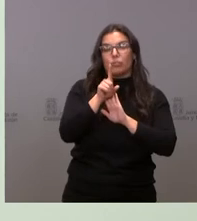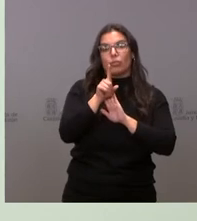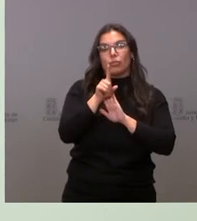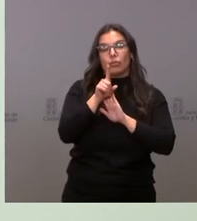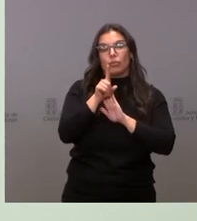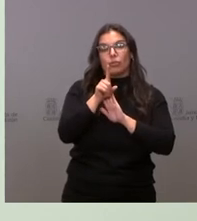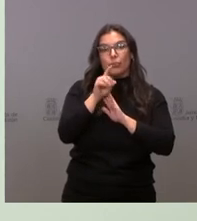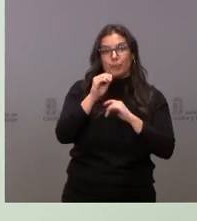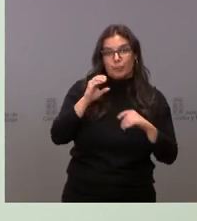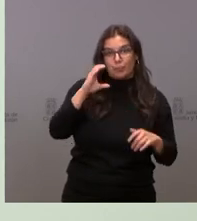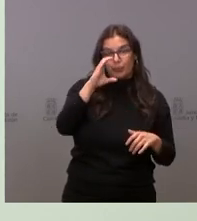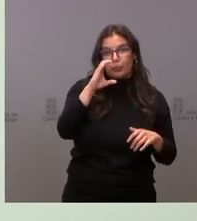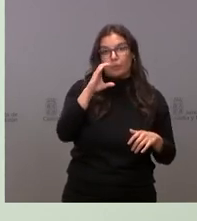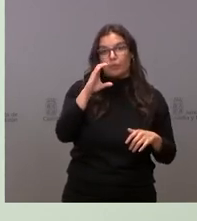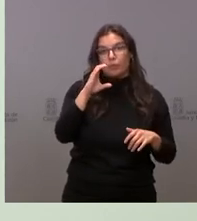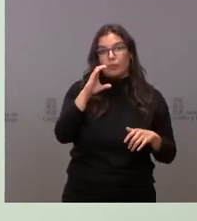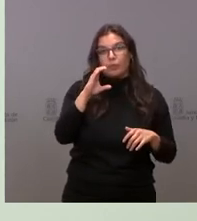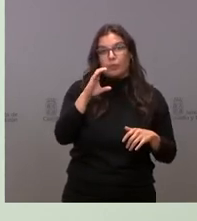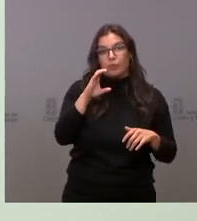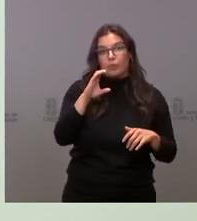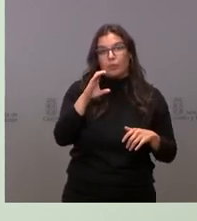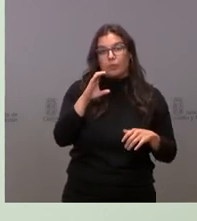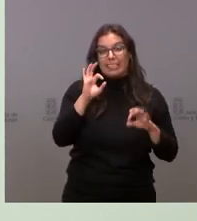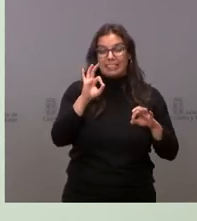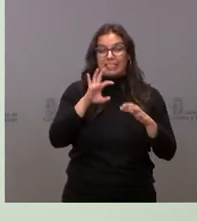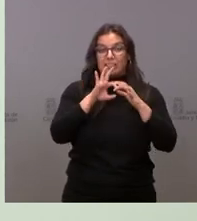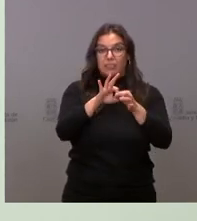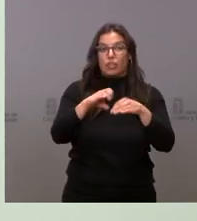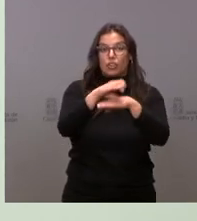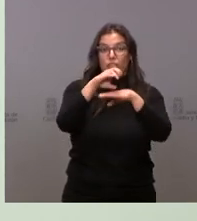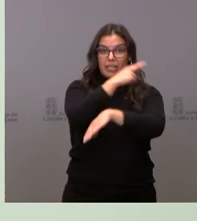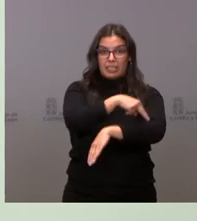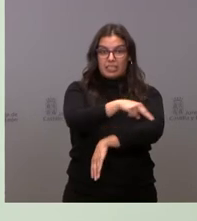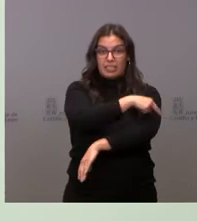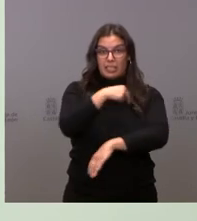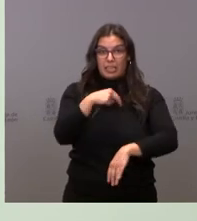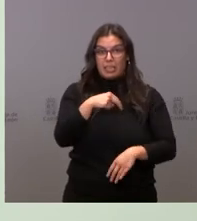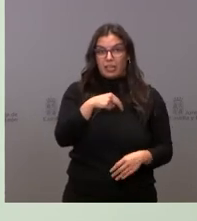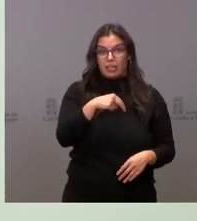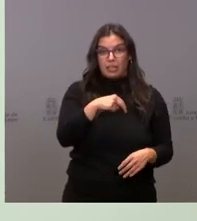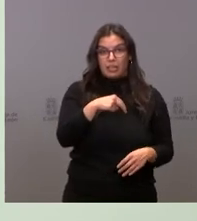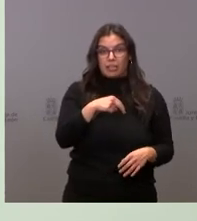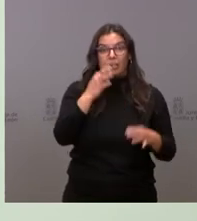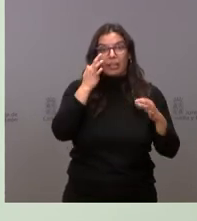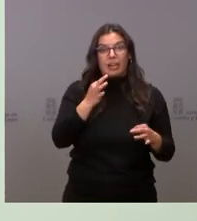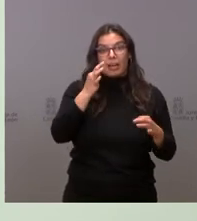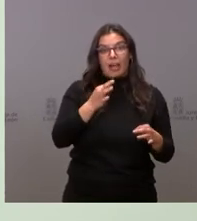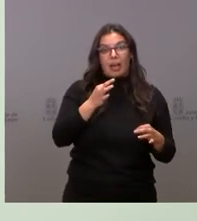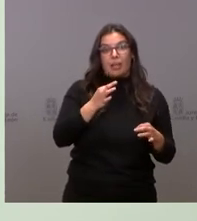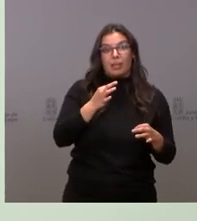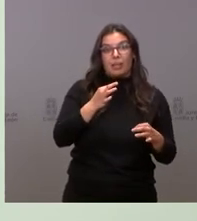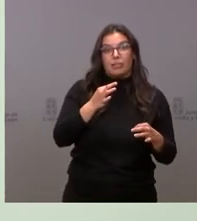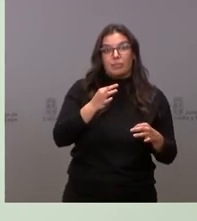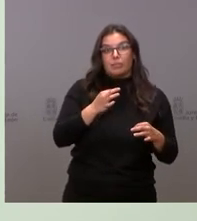una cantidad como la que tiene la consejería de Sanidad es muchísimo mayor que en